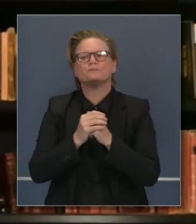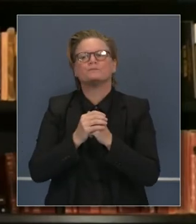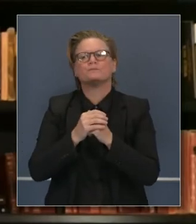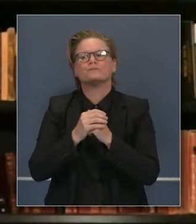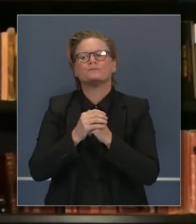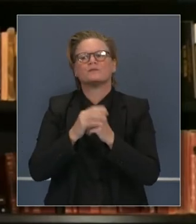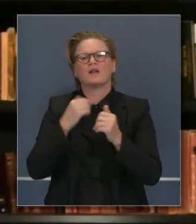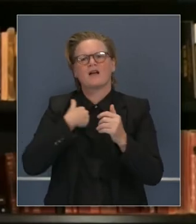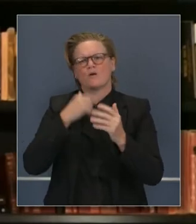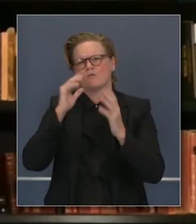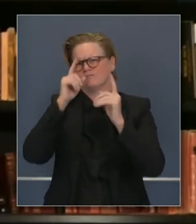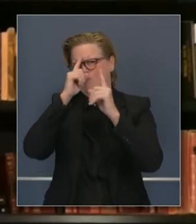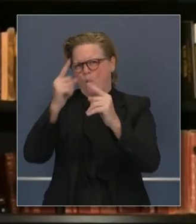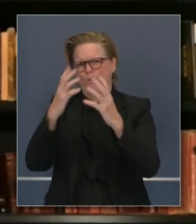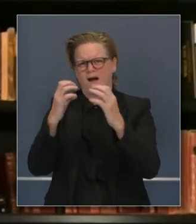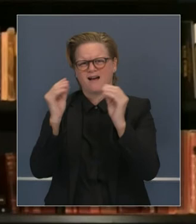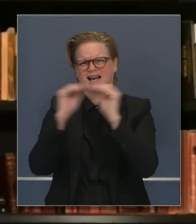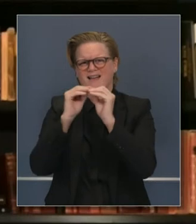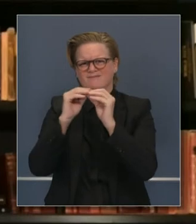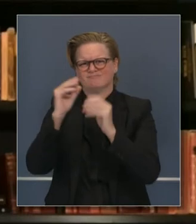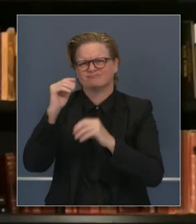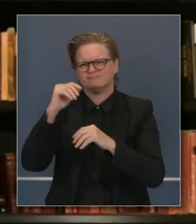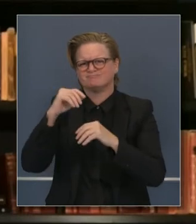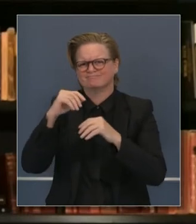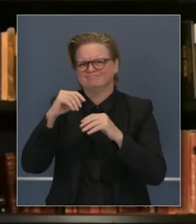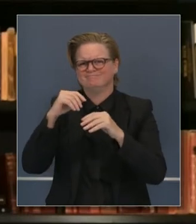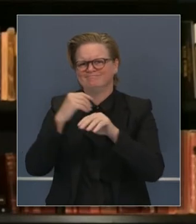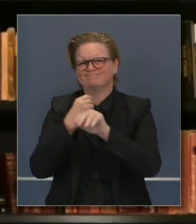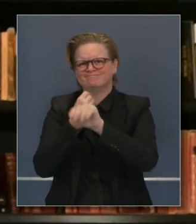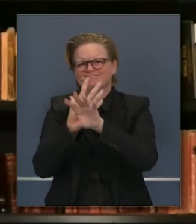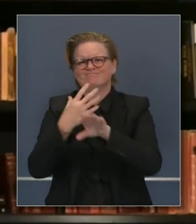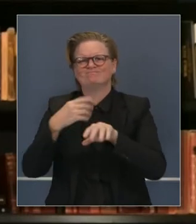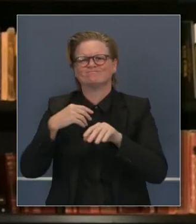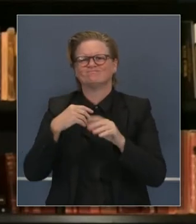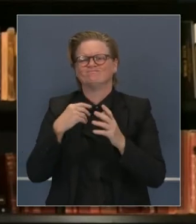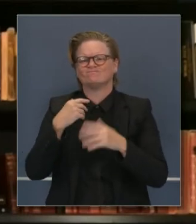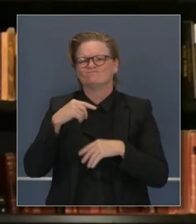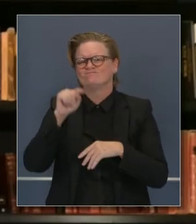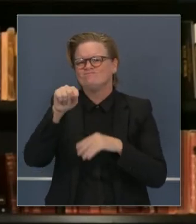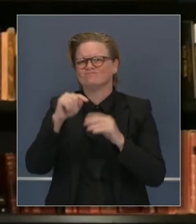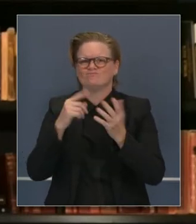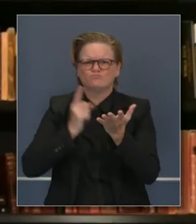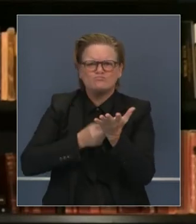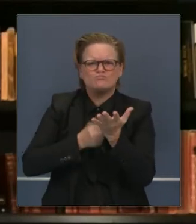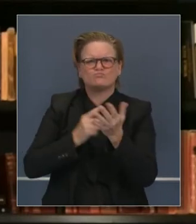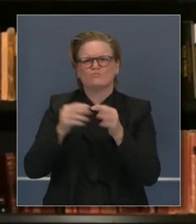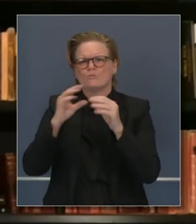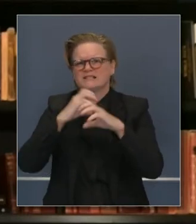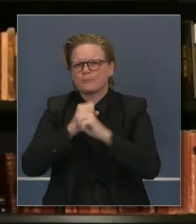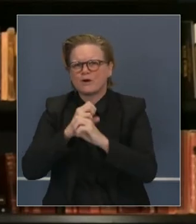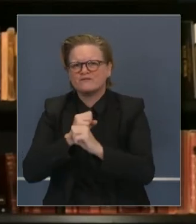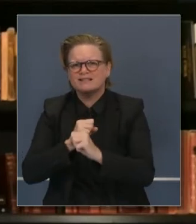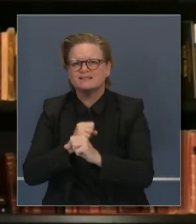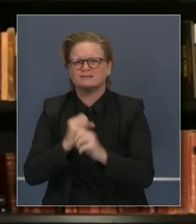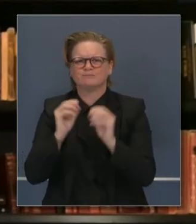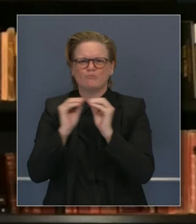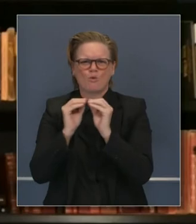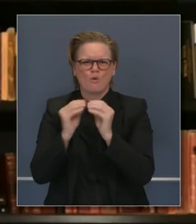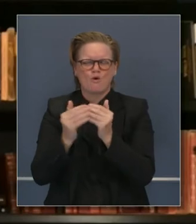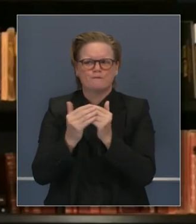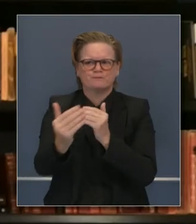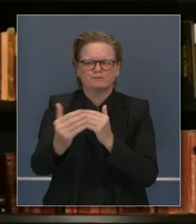poder presentarles otras ruedas de prensa por parte mía y del gobernador Gally con información sobre las